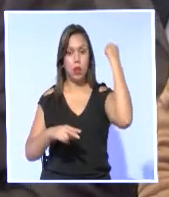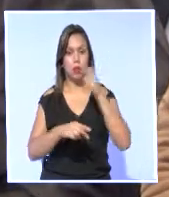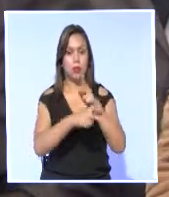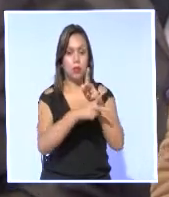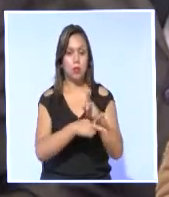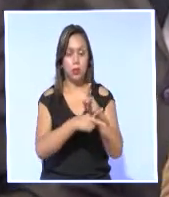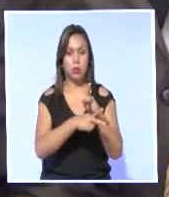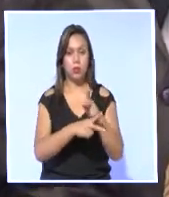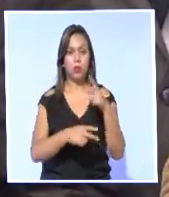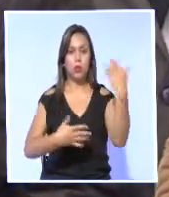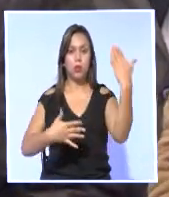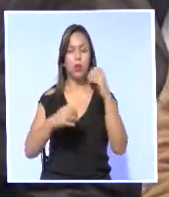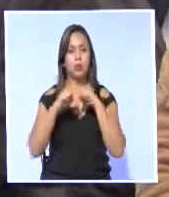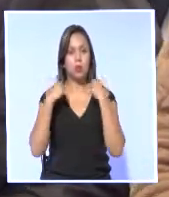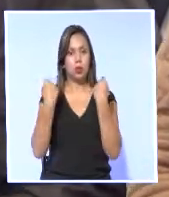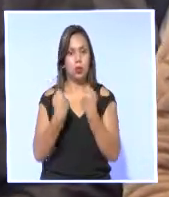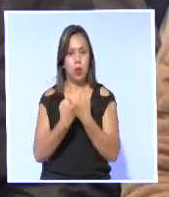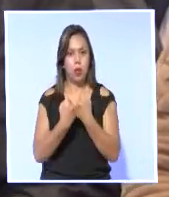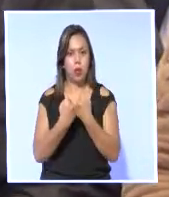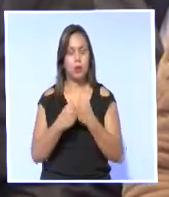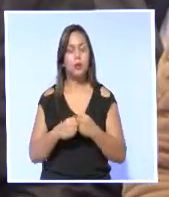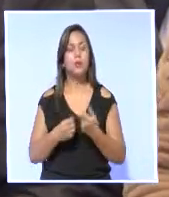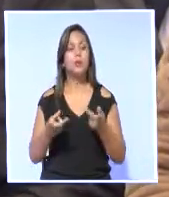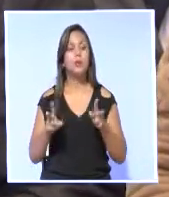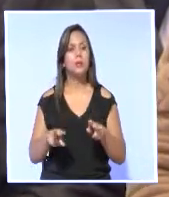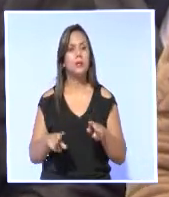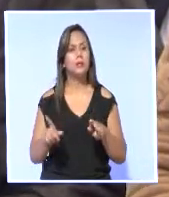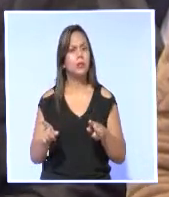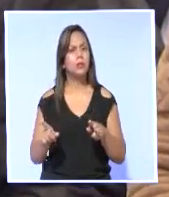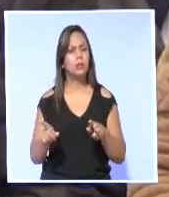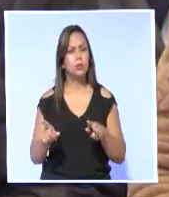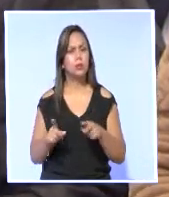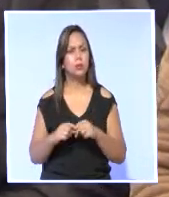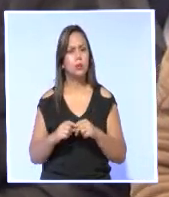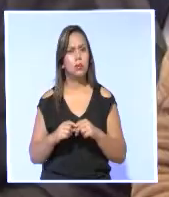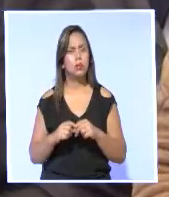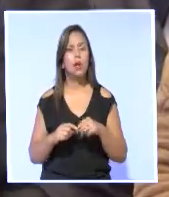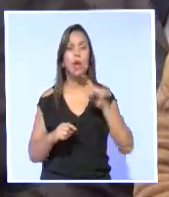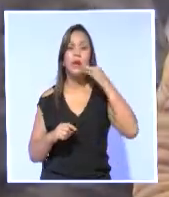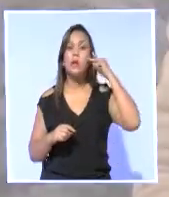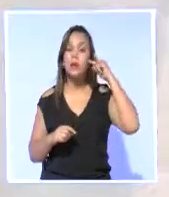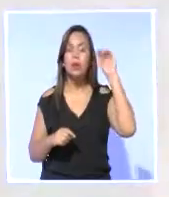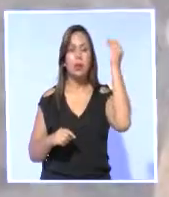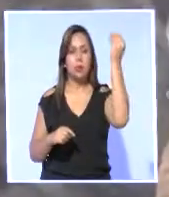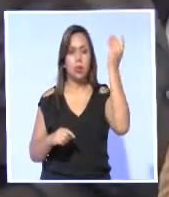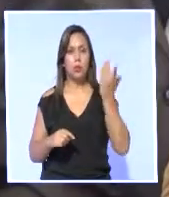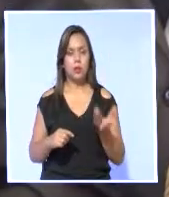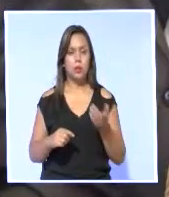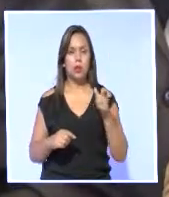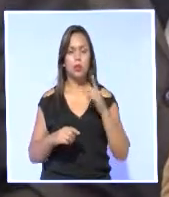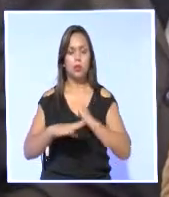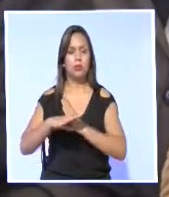los delitos sexuales que se cometan contra niñas, niños y adolescentes.